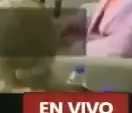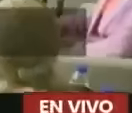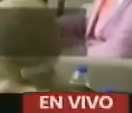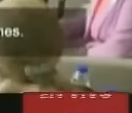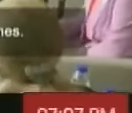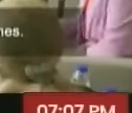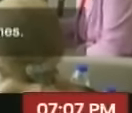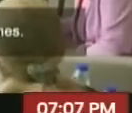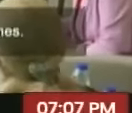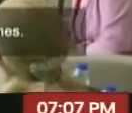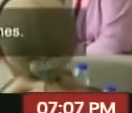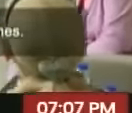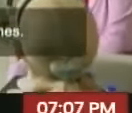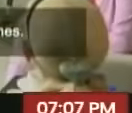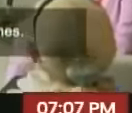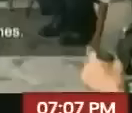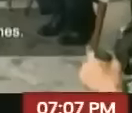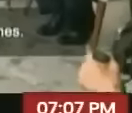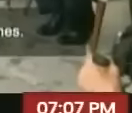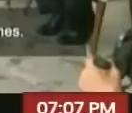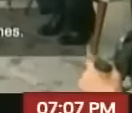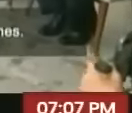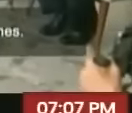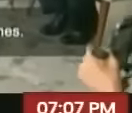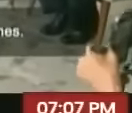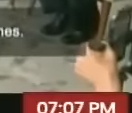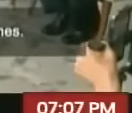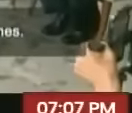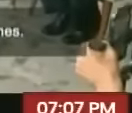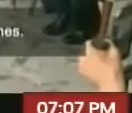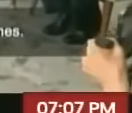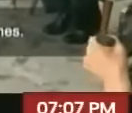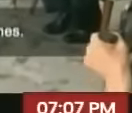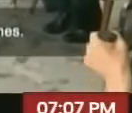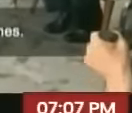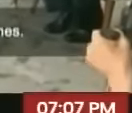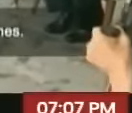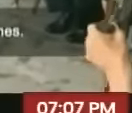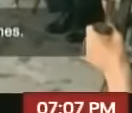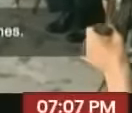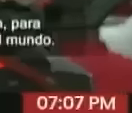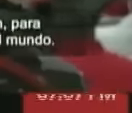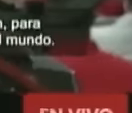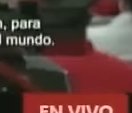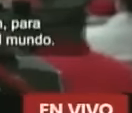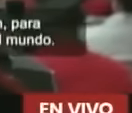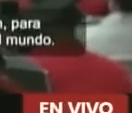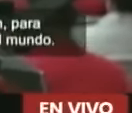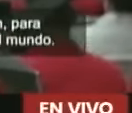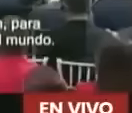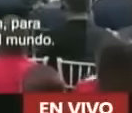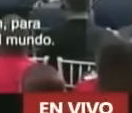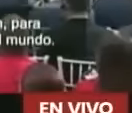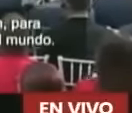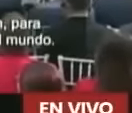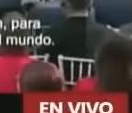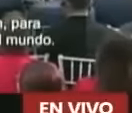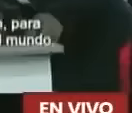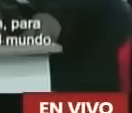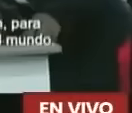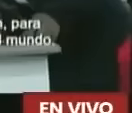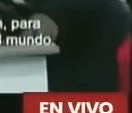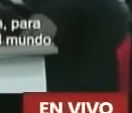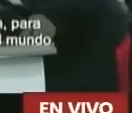cooperación en el marco de la comisión mixta de alto nivel entre ambas naciones hemos firmado una alianza